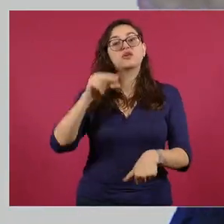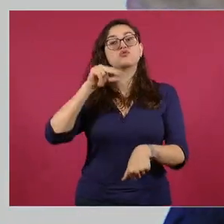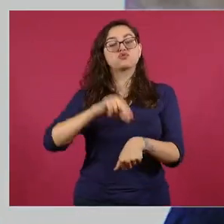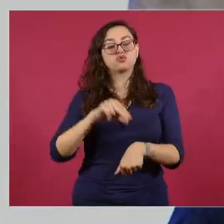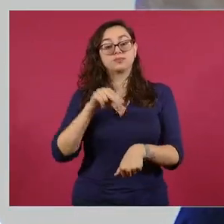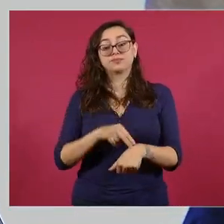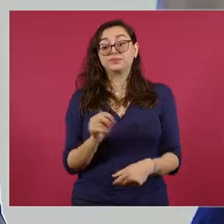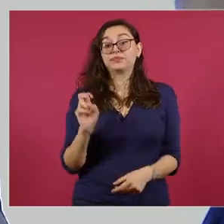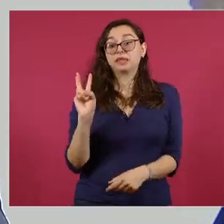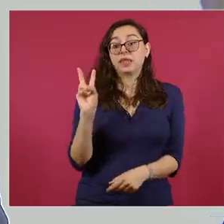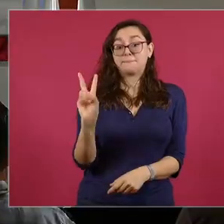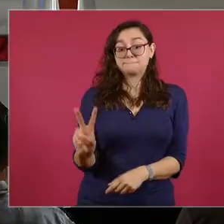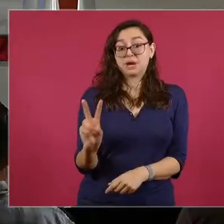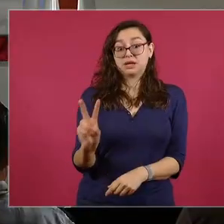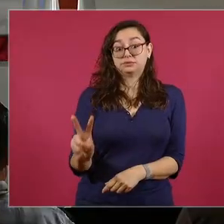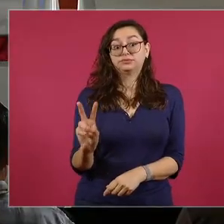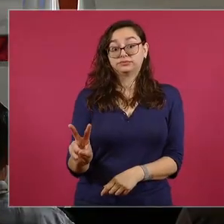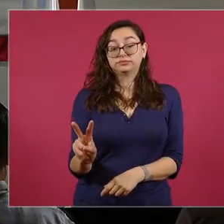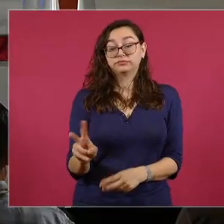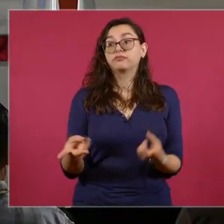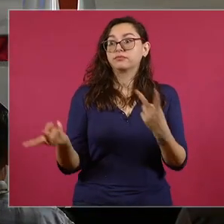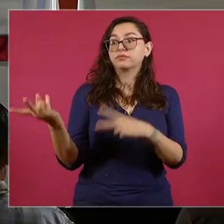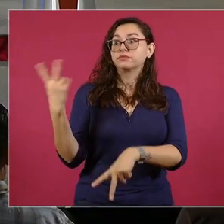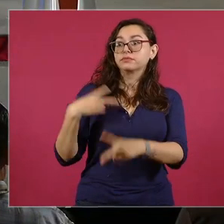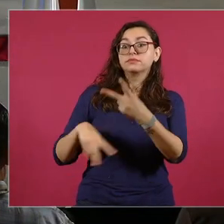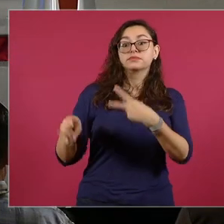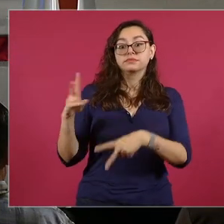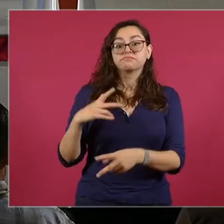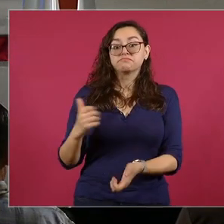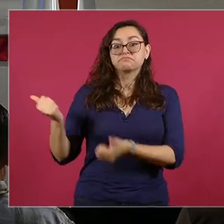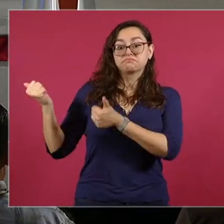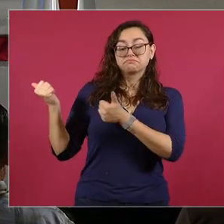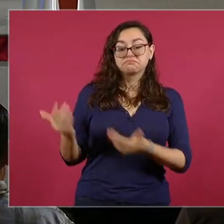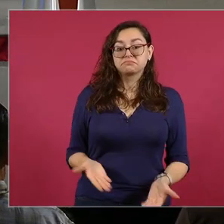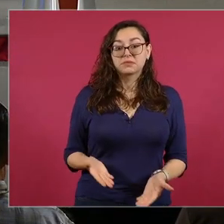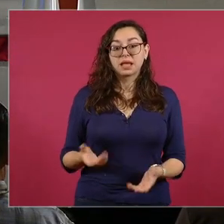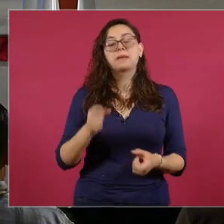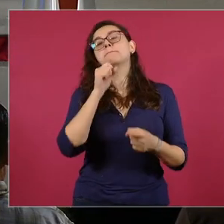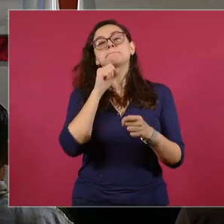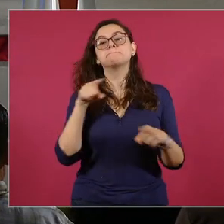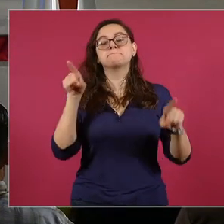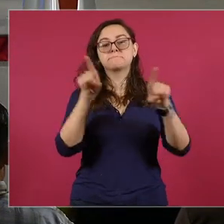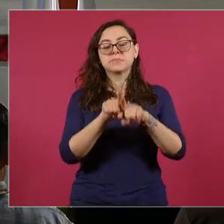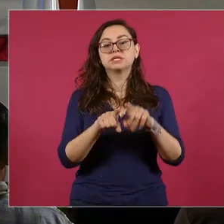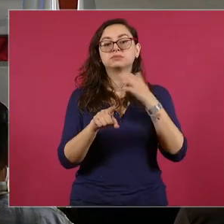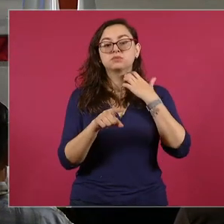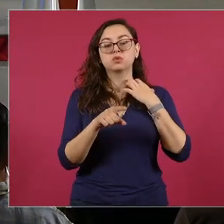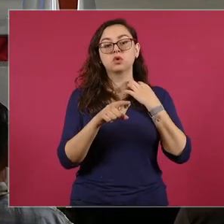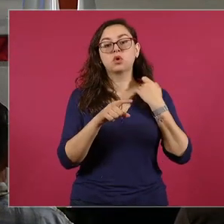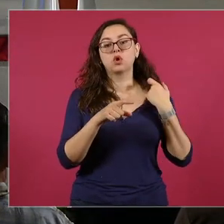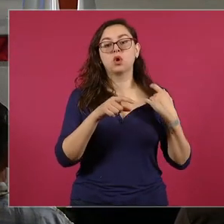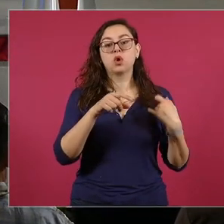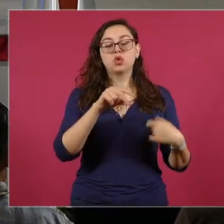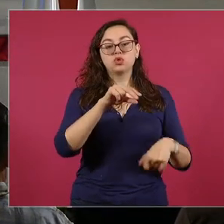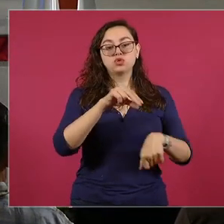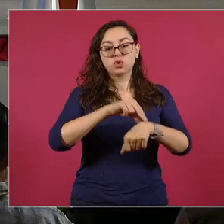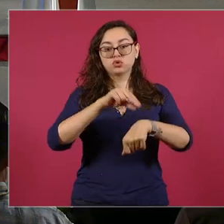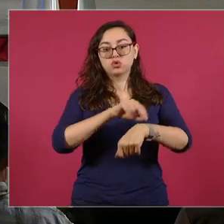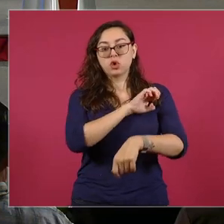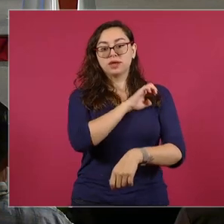continúan las llegadas de ellos y también con la contratación de médicos especialistas cuando